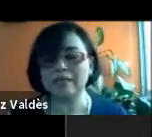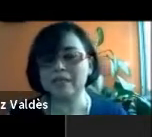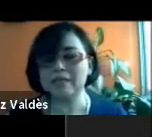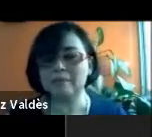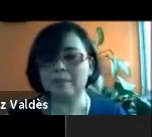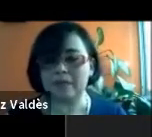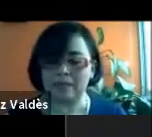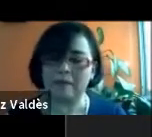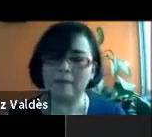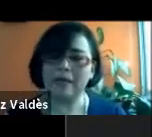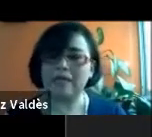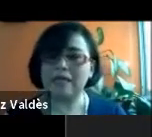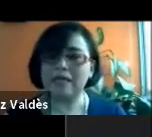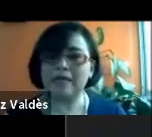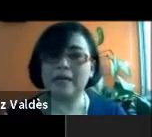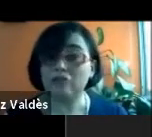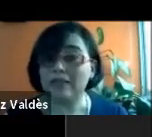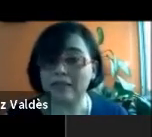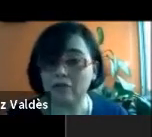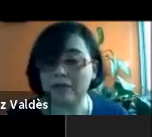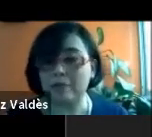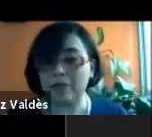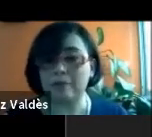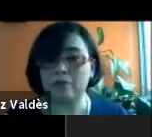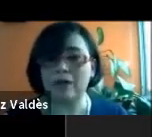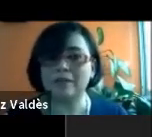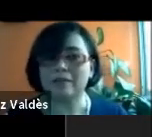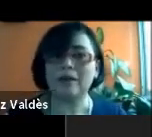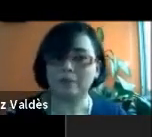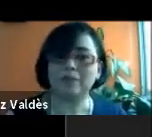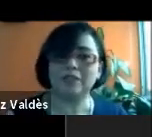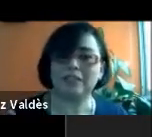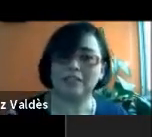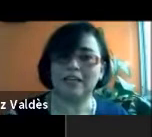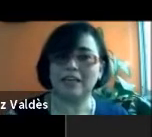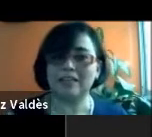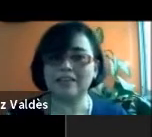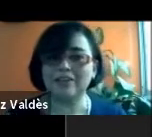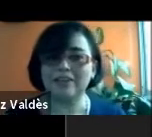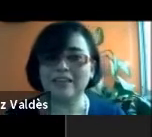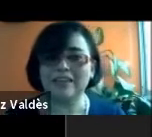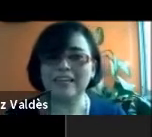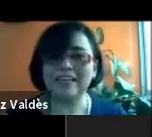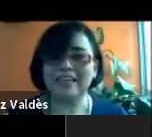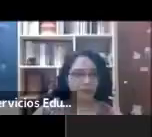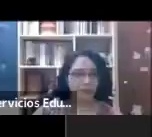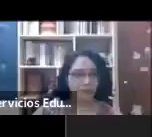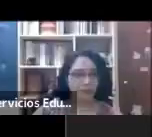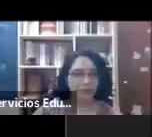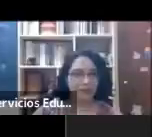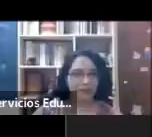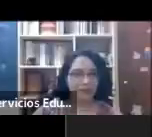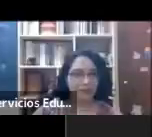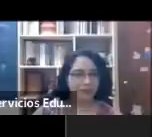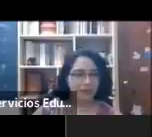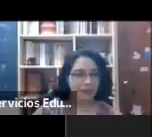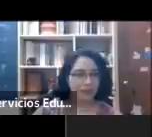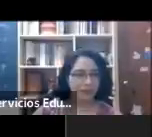porque es desde esta parte que yo te digo, mira, por ejemplo, ay, si la pueden regresar a la anterior. Este,